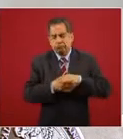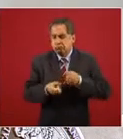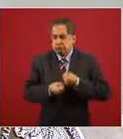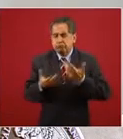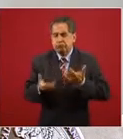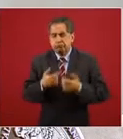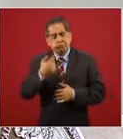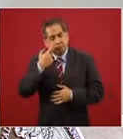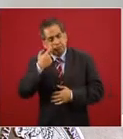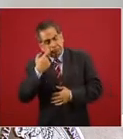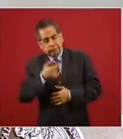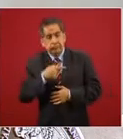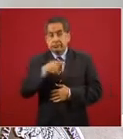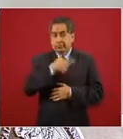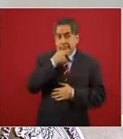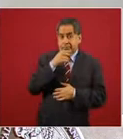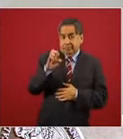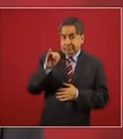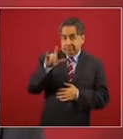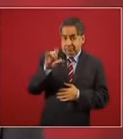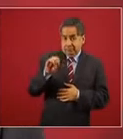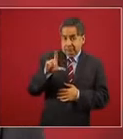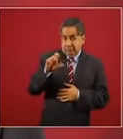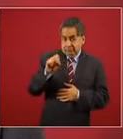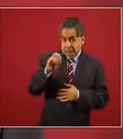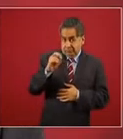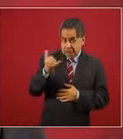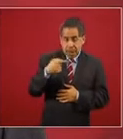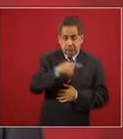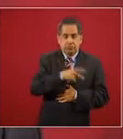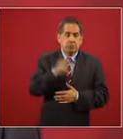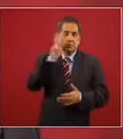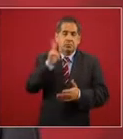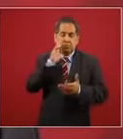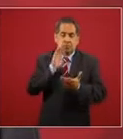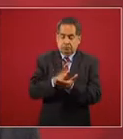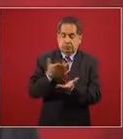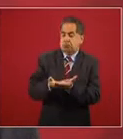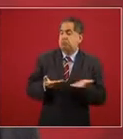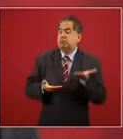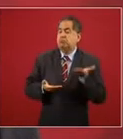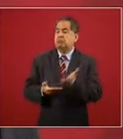lozoya presente las pruebas